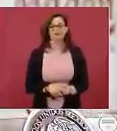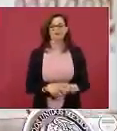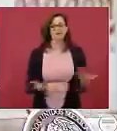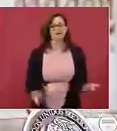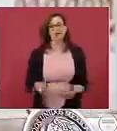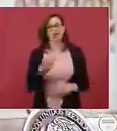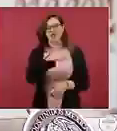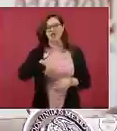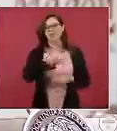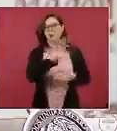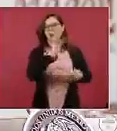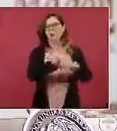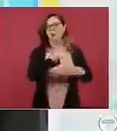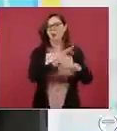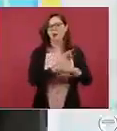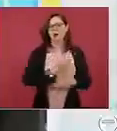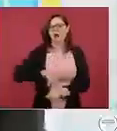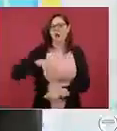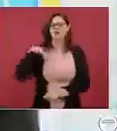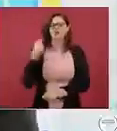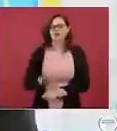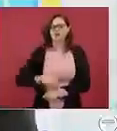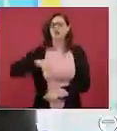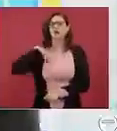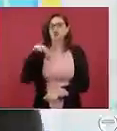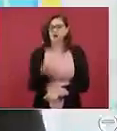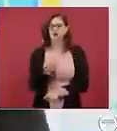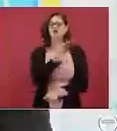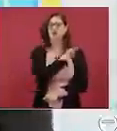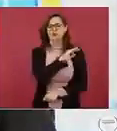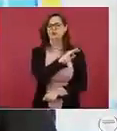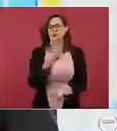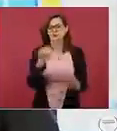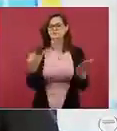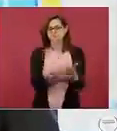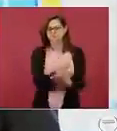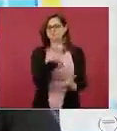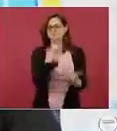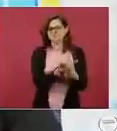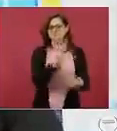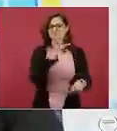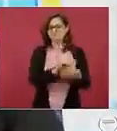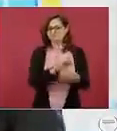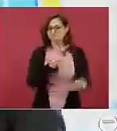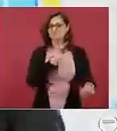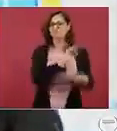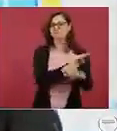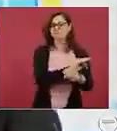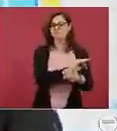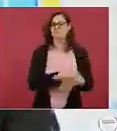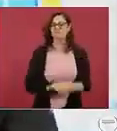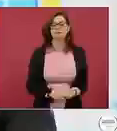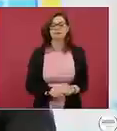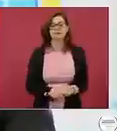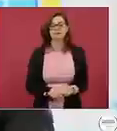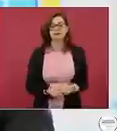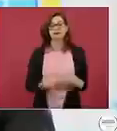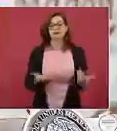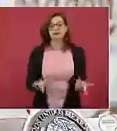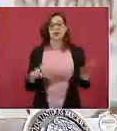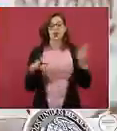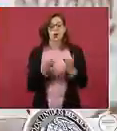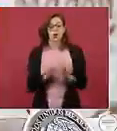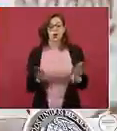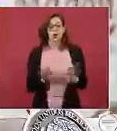esquemas abusivos y en favor totalmente de ellos. ¿Qué hacen? Pues